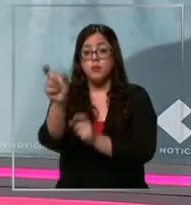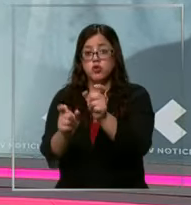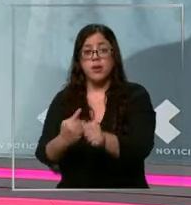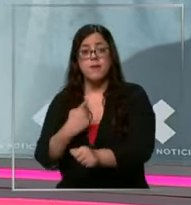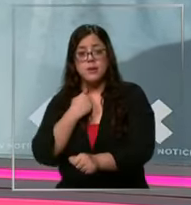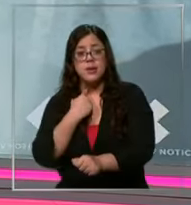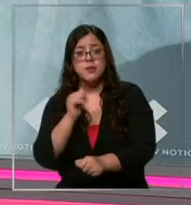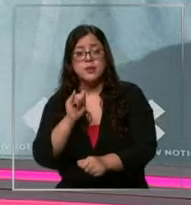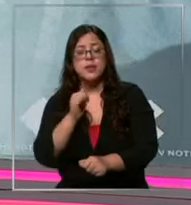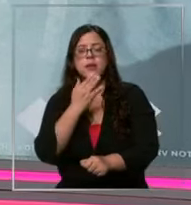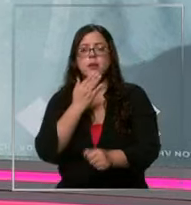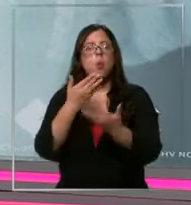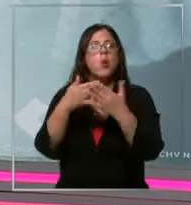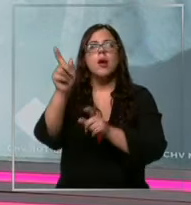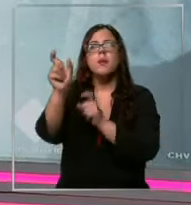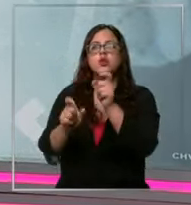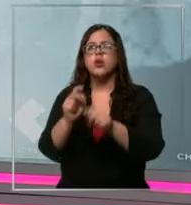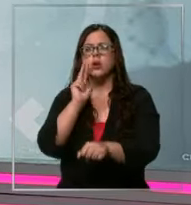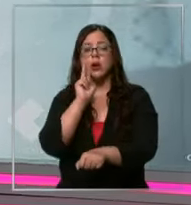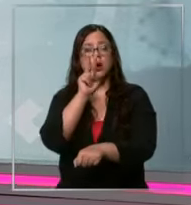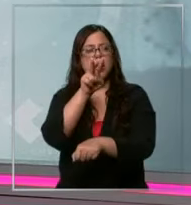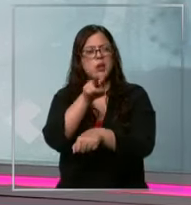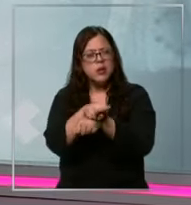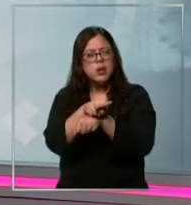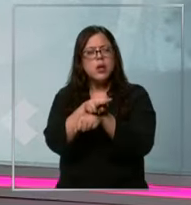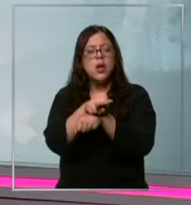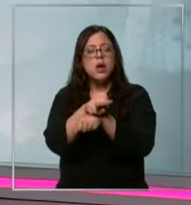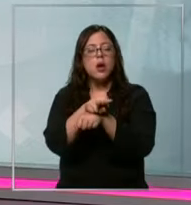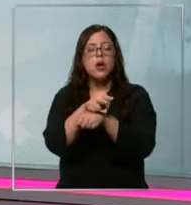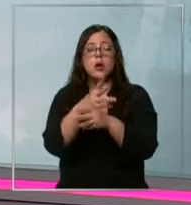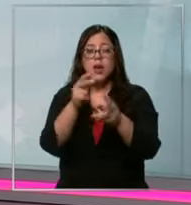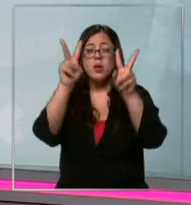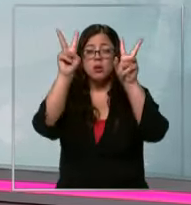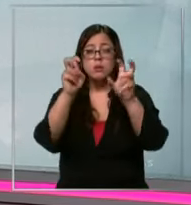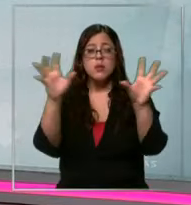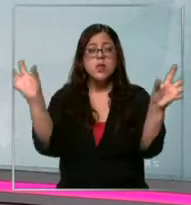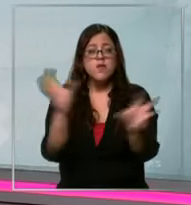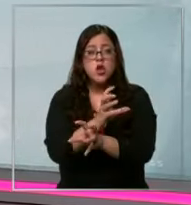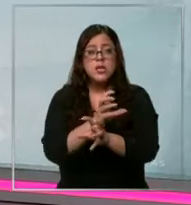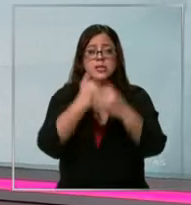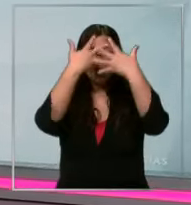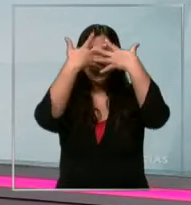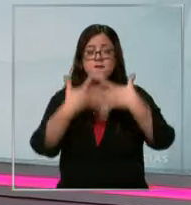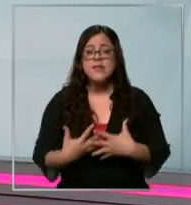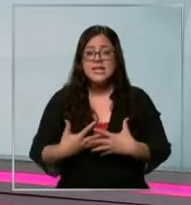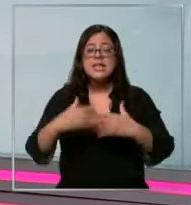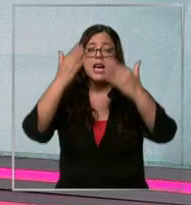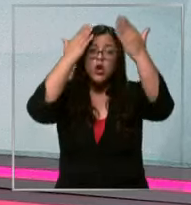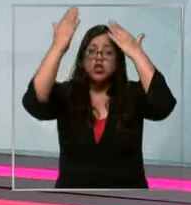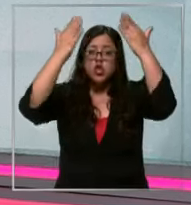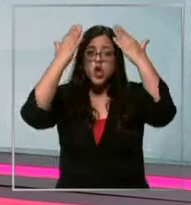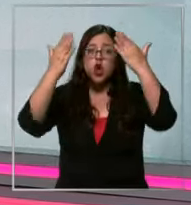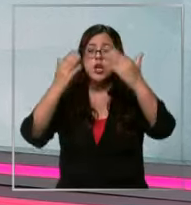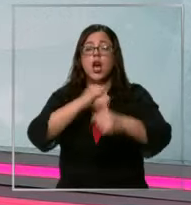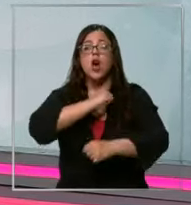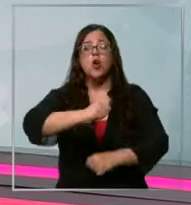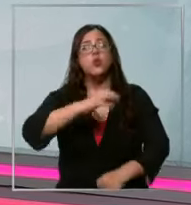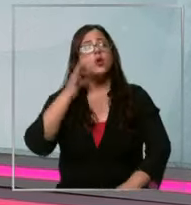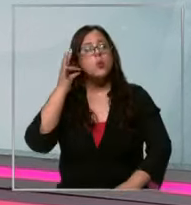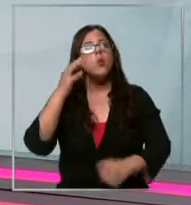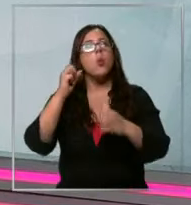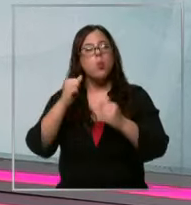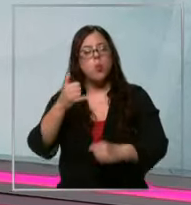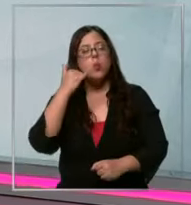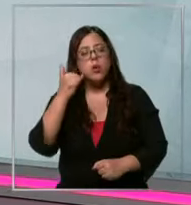esto es importante, también cualquier persona que sea testigo de un caso de violencia física o psicológica contra una mujer puede